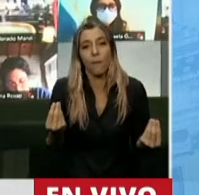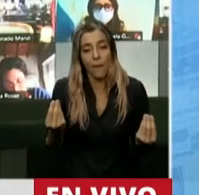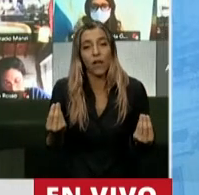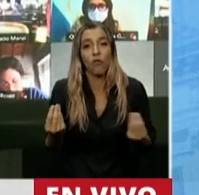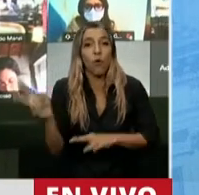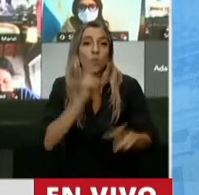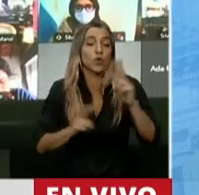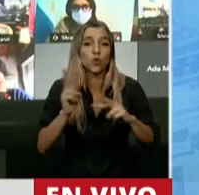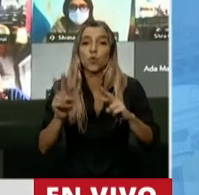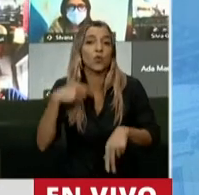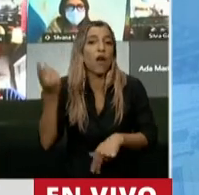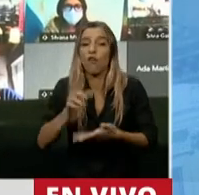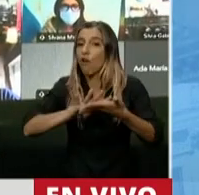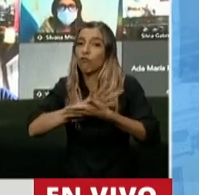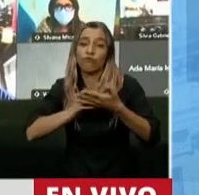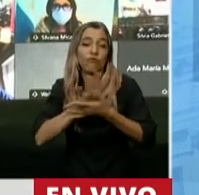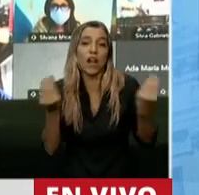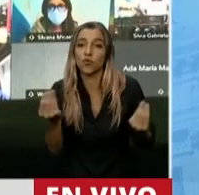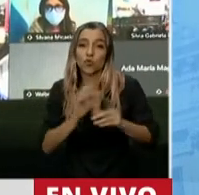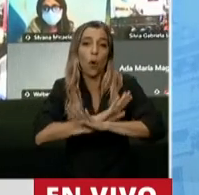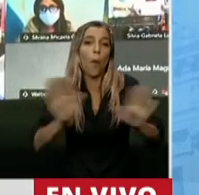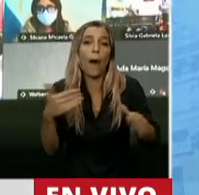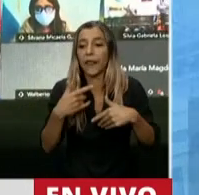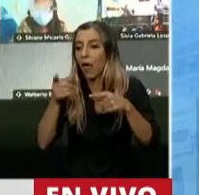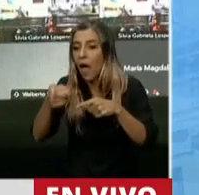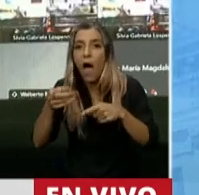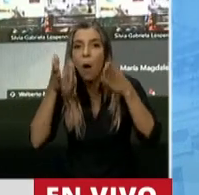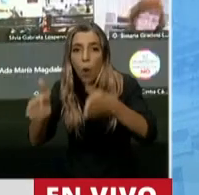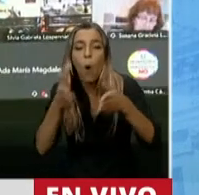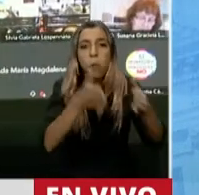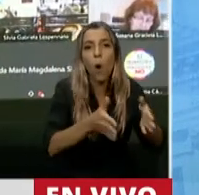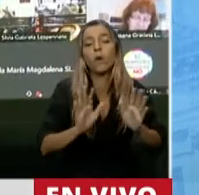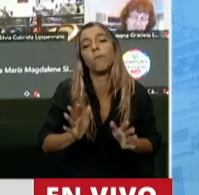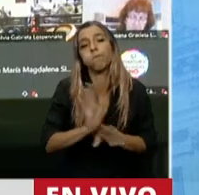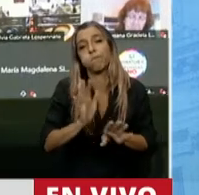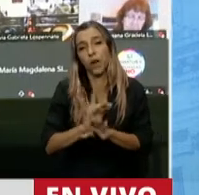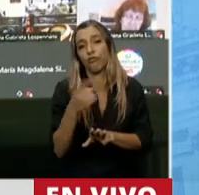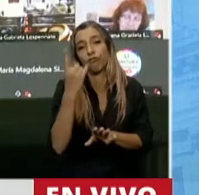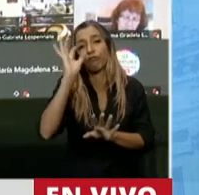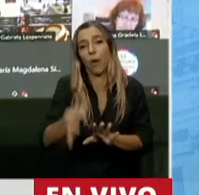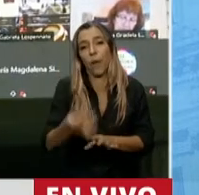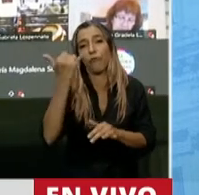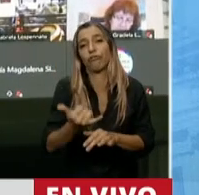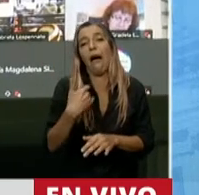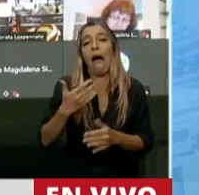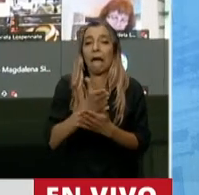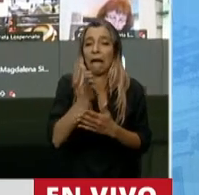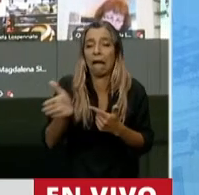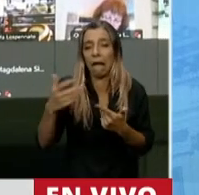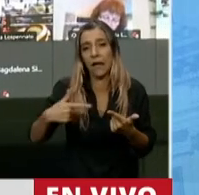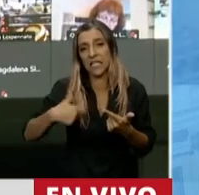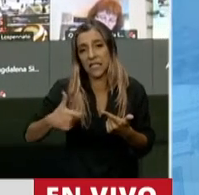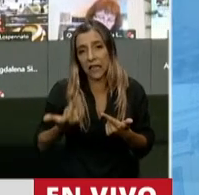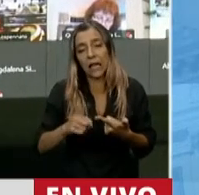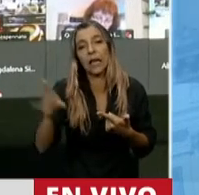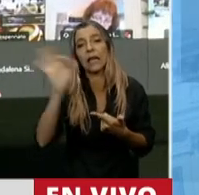De burocracias hay muchas, las conocemos desde hace tiempo, la burocracia sindical, podrían decir algunos, la burocracia